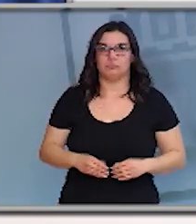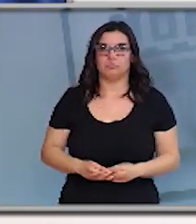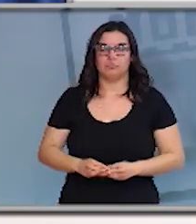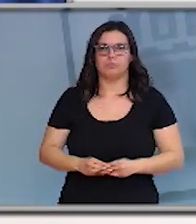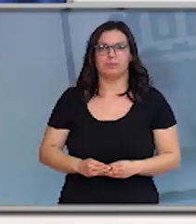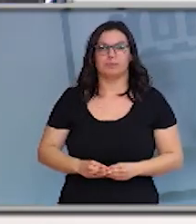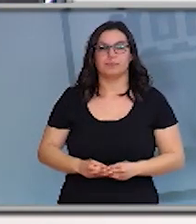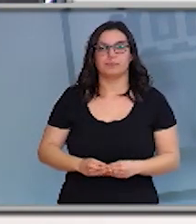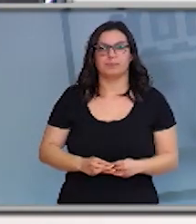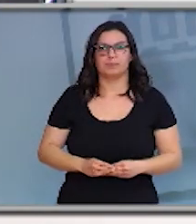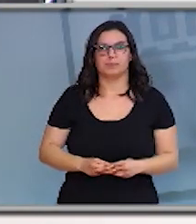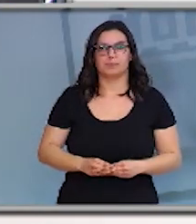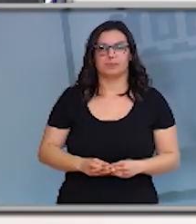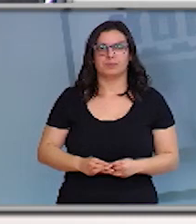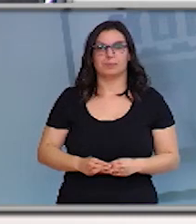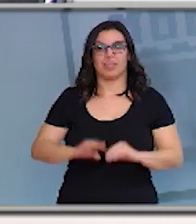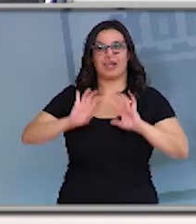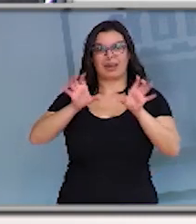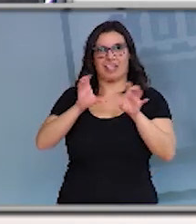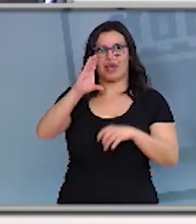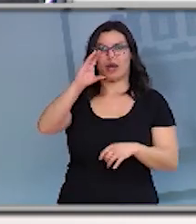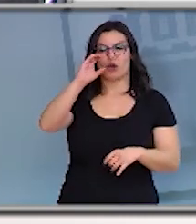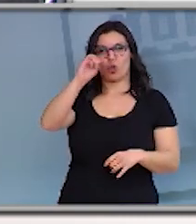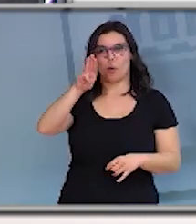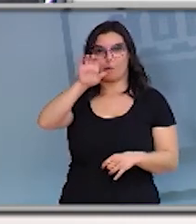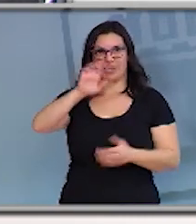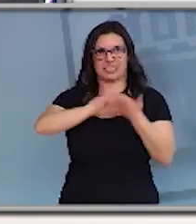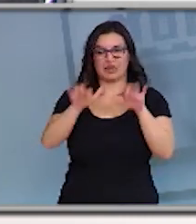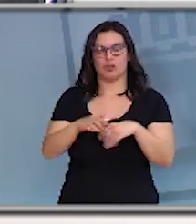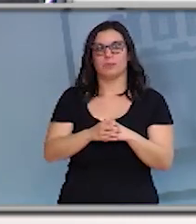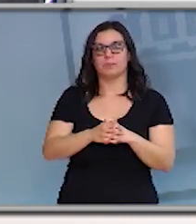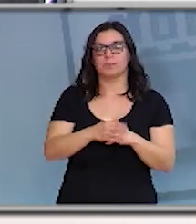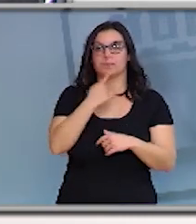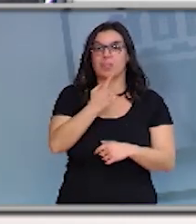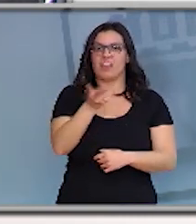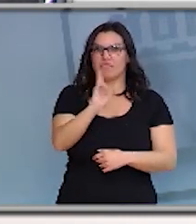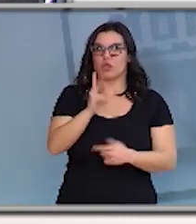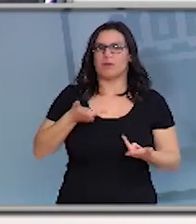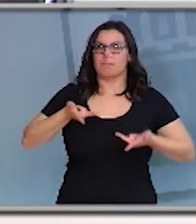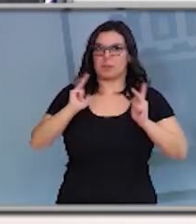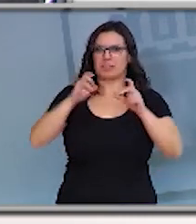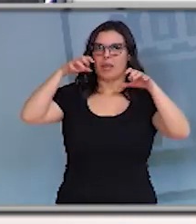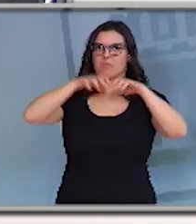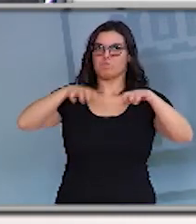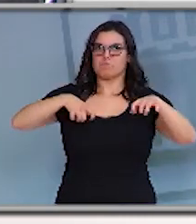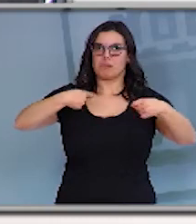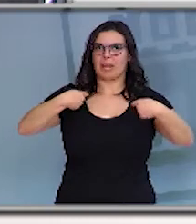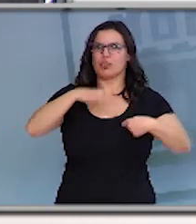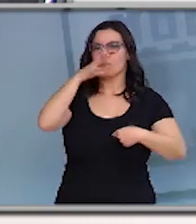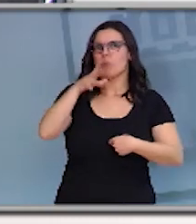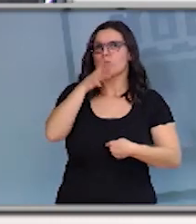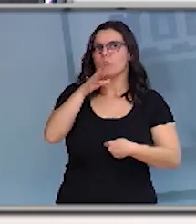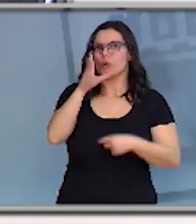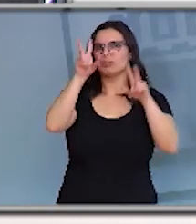Carolina Tabanera Cadena Copa en Castilla y León en Valladolid se permiten los mercadillos atendiendo a razones socioeconómicas.